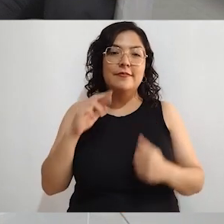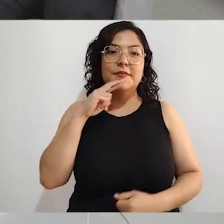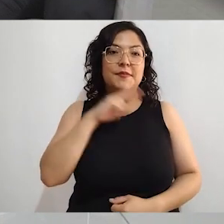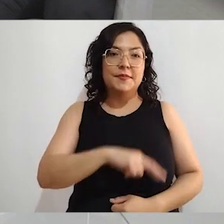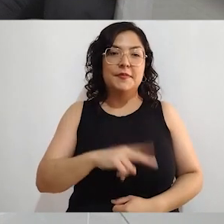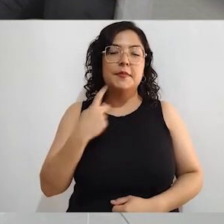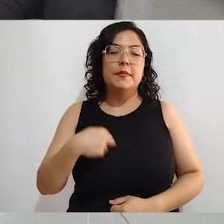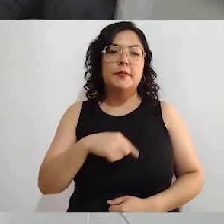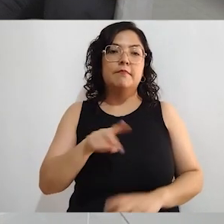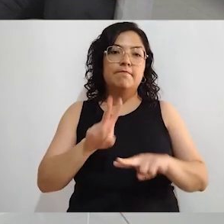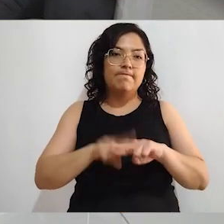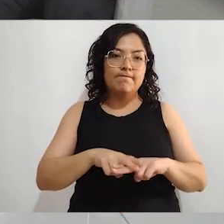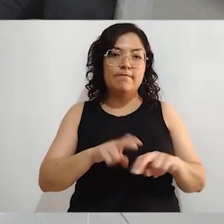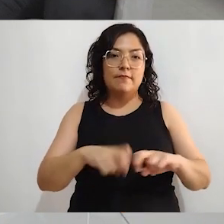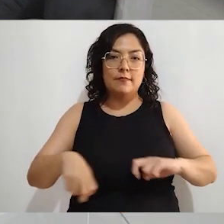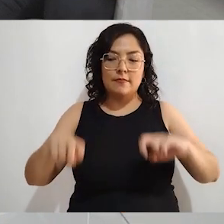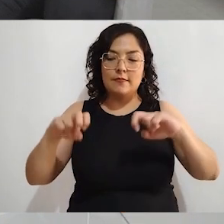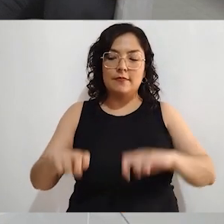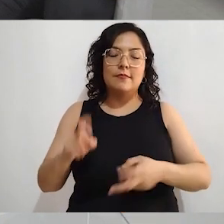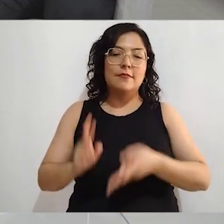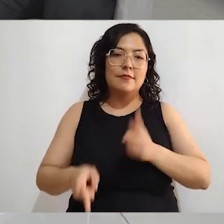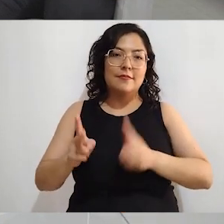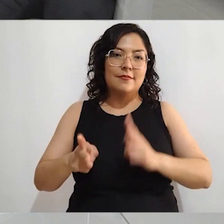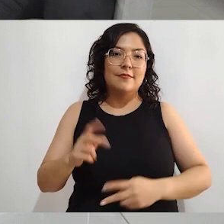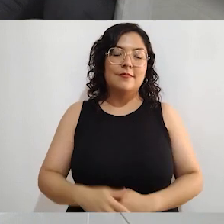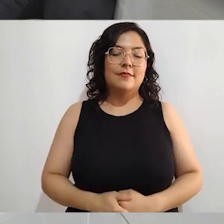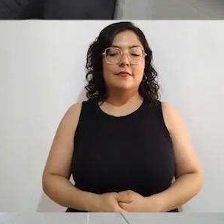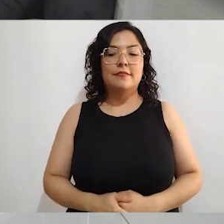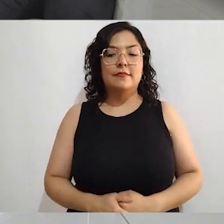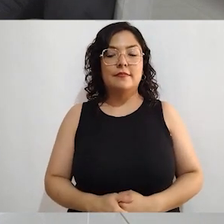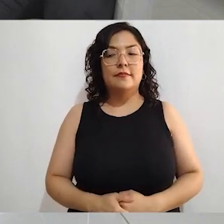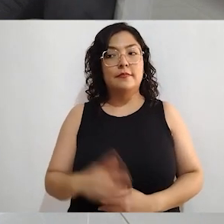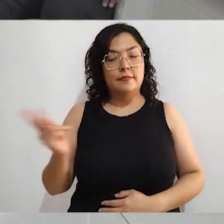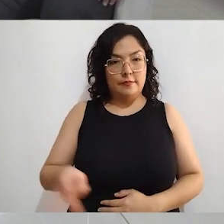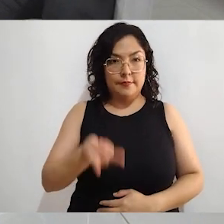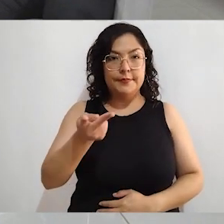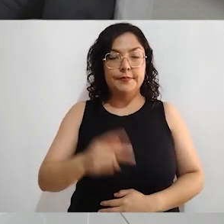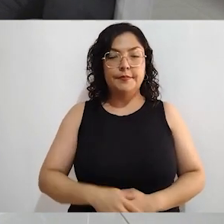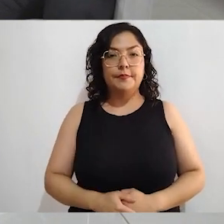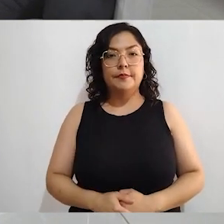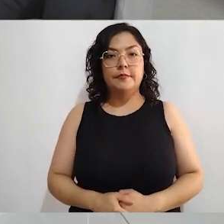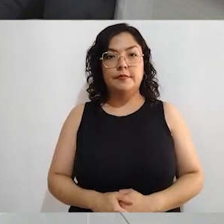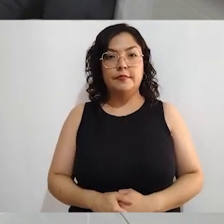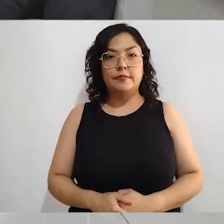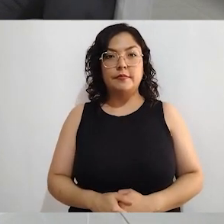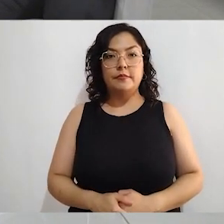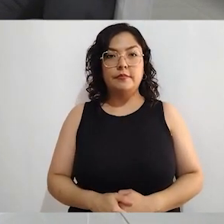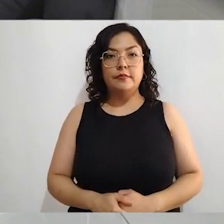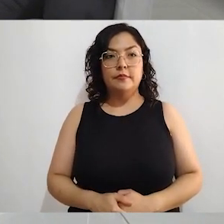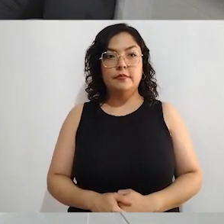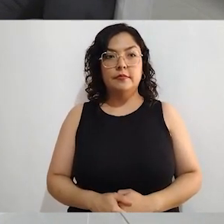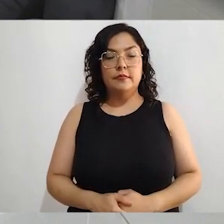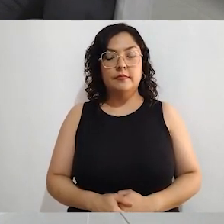porque platicamos muy a gusto con todas y todos nuestros invitados. Bueno, preguntarle de entrada para ya entrar en la materia.